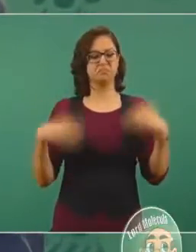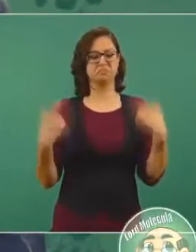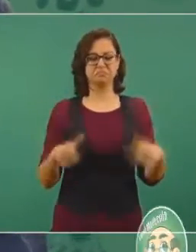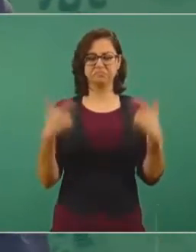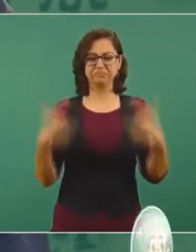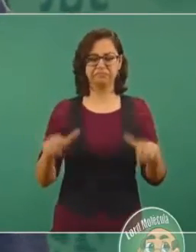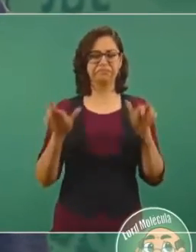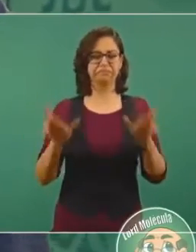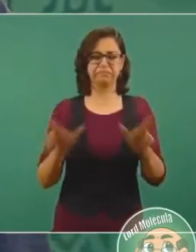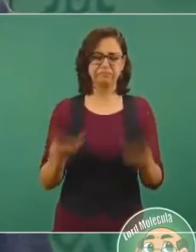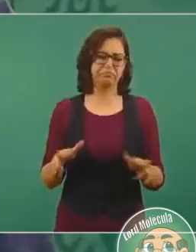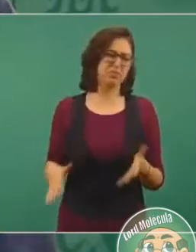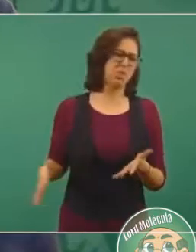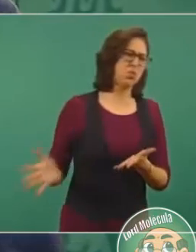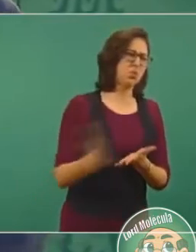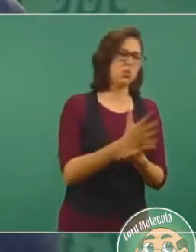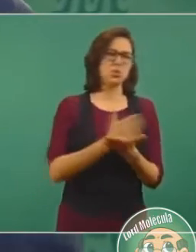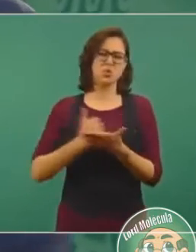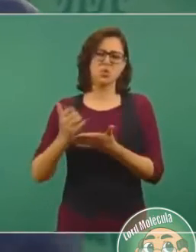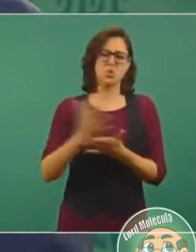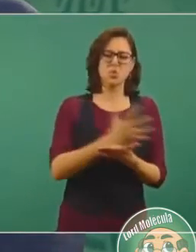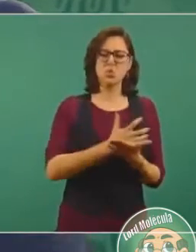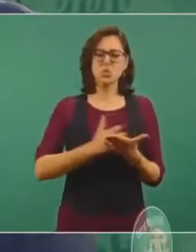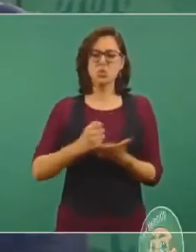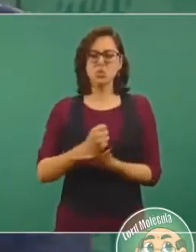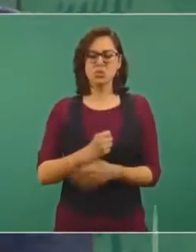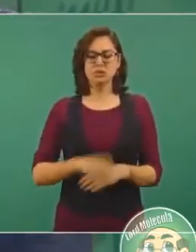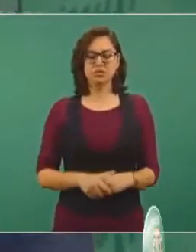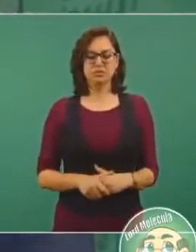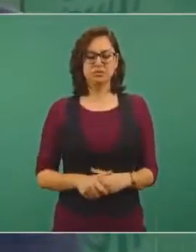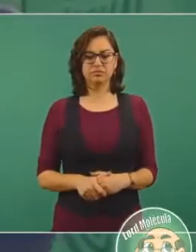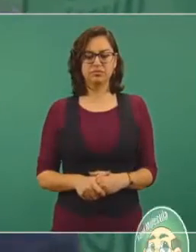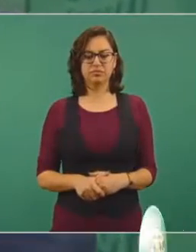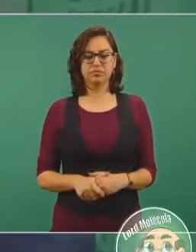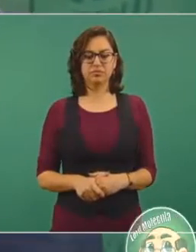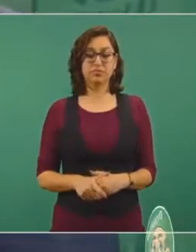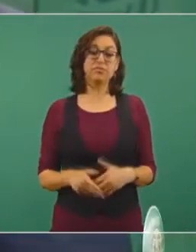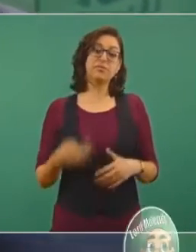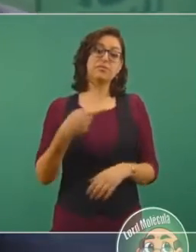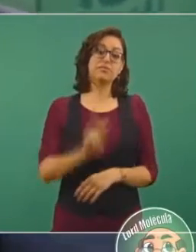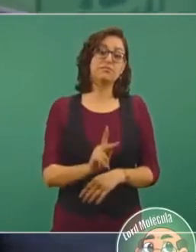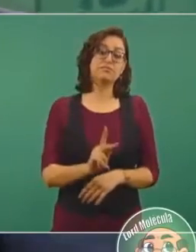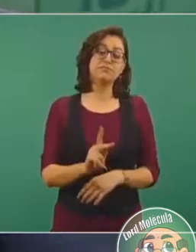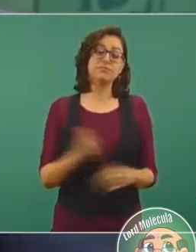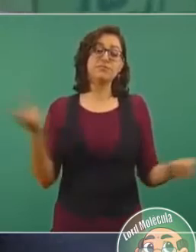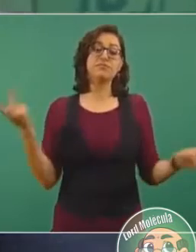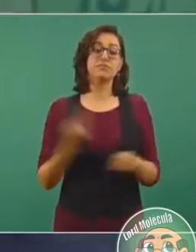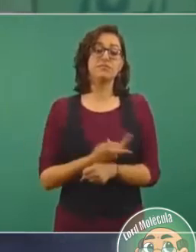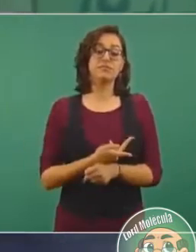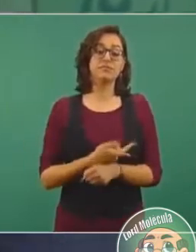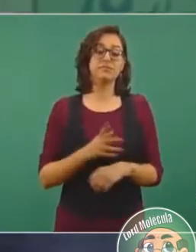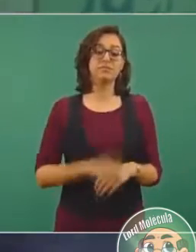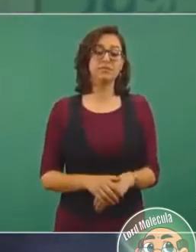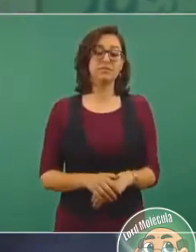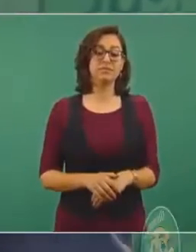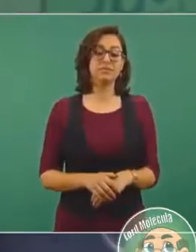nada más que a costa, a